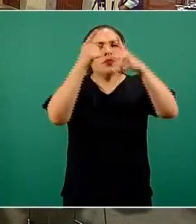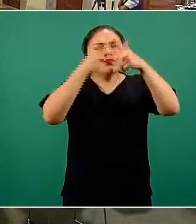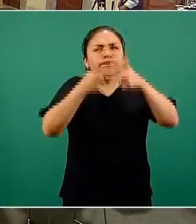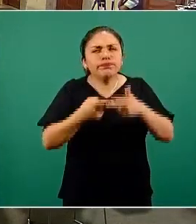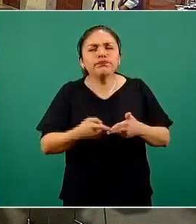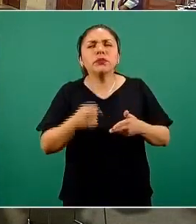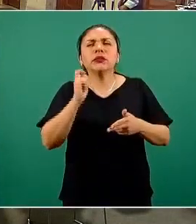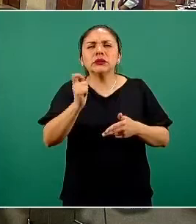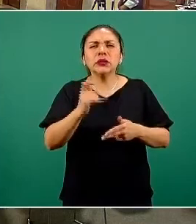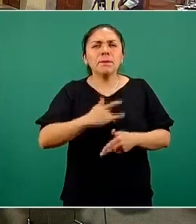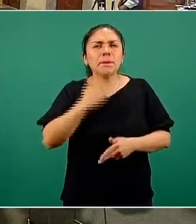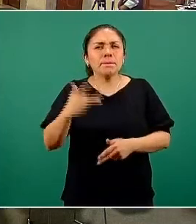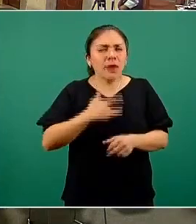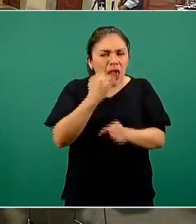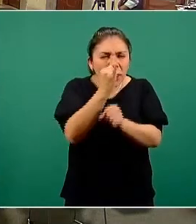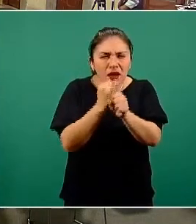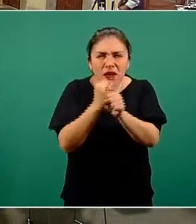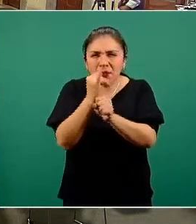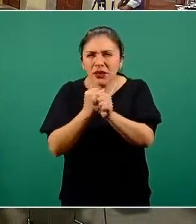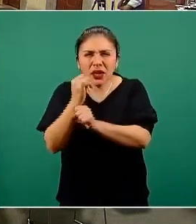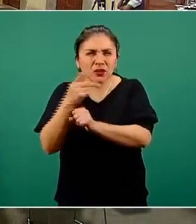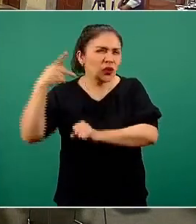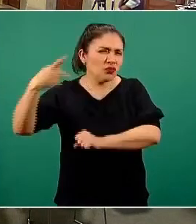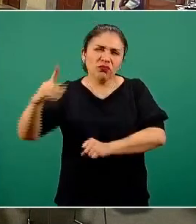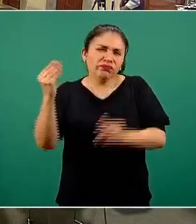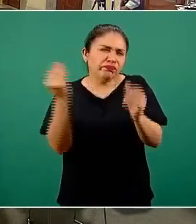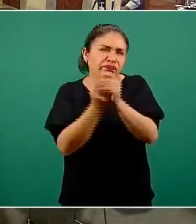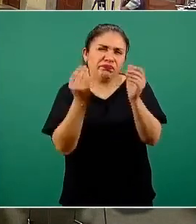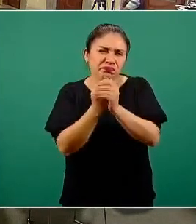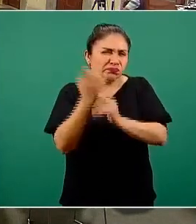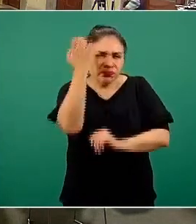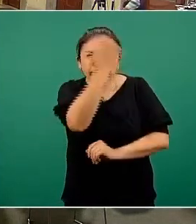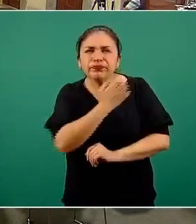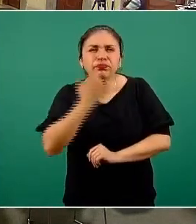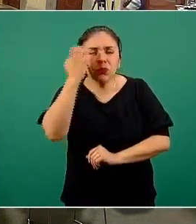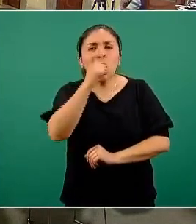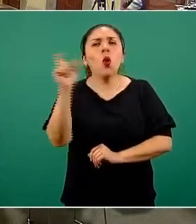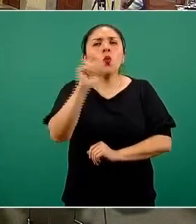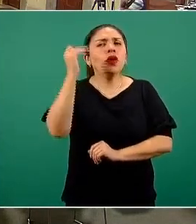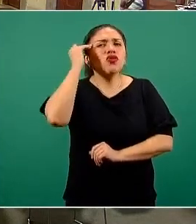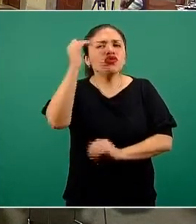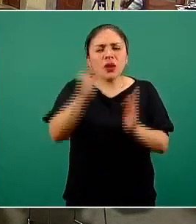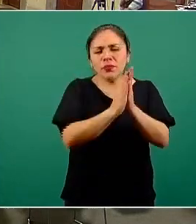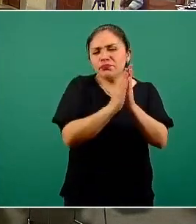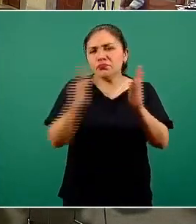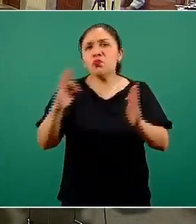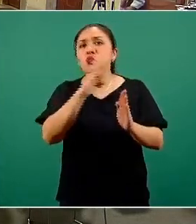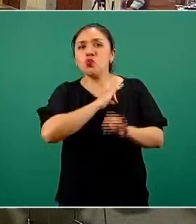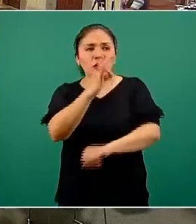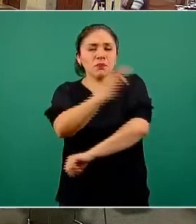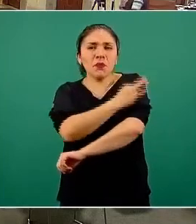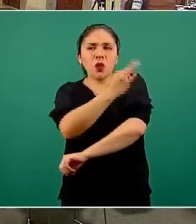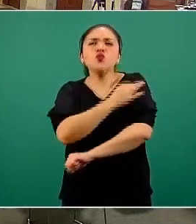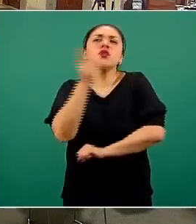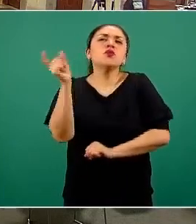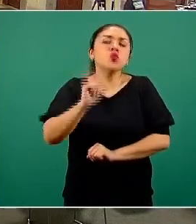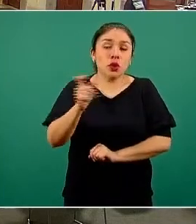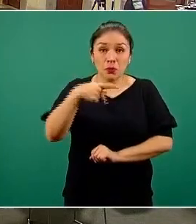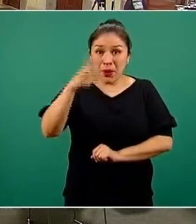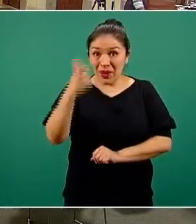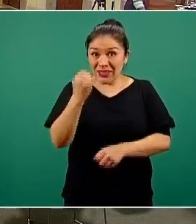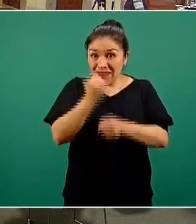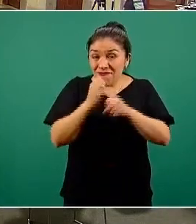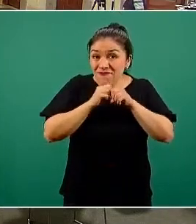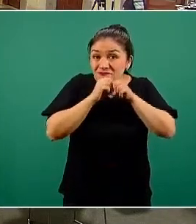a partir de la investigación clínica en los ensayos clínicos, cuándo es el tiempo más adecuado de ponerla. Pero la información